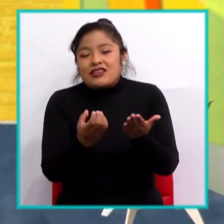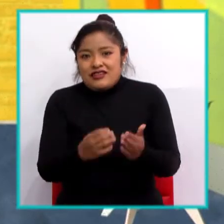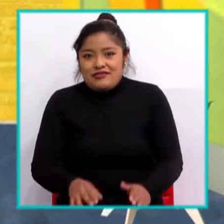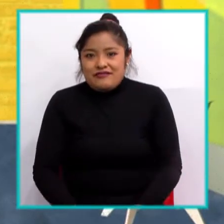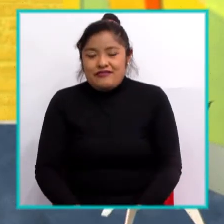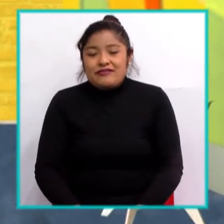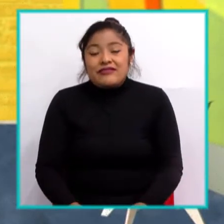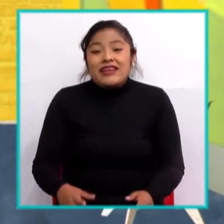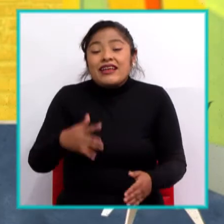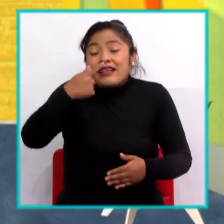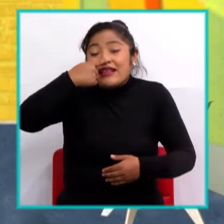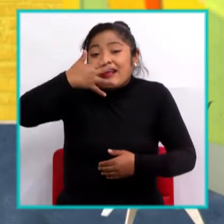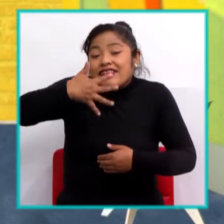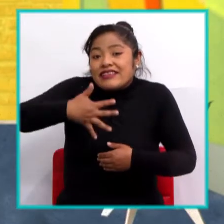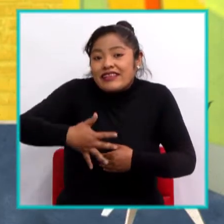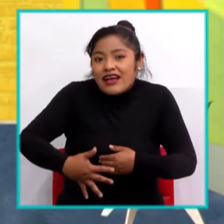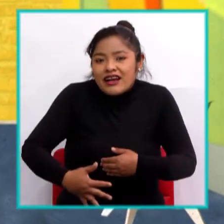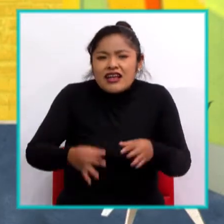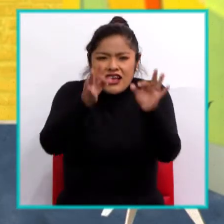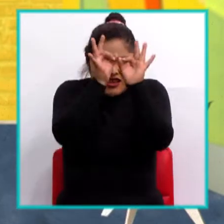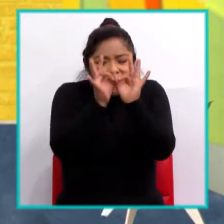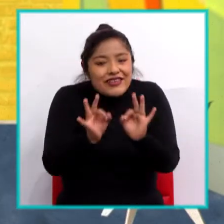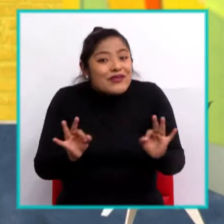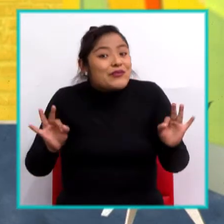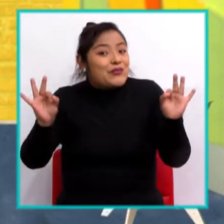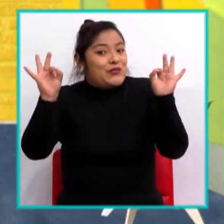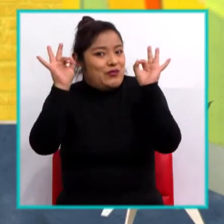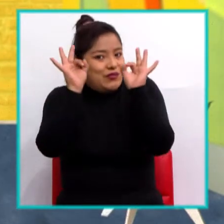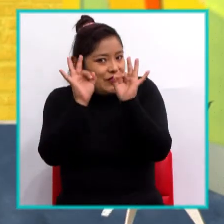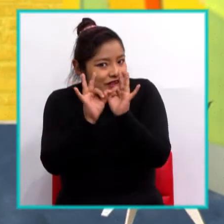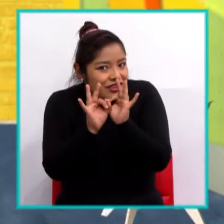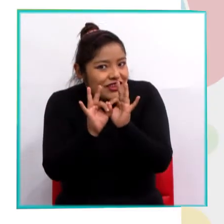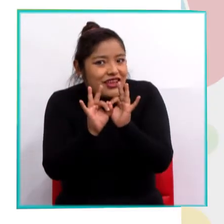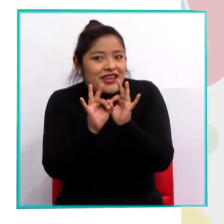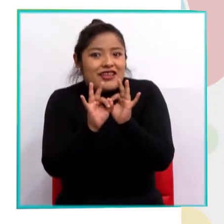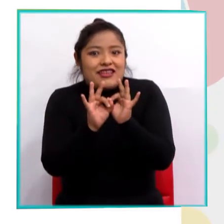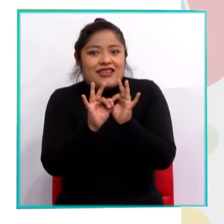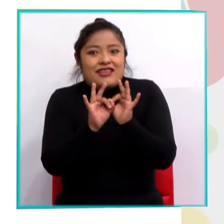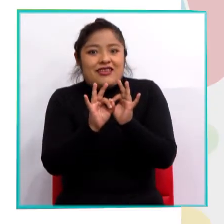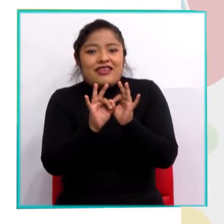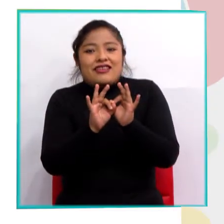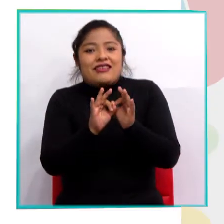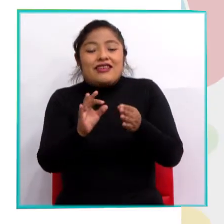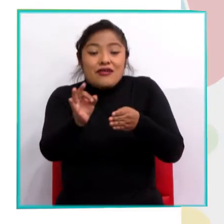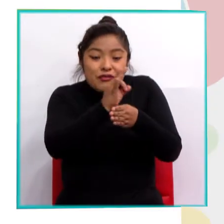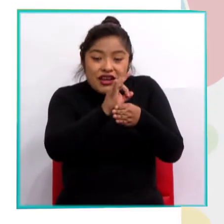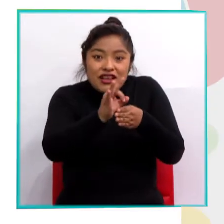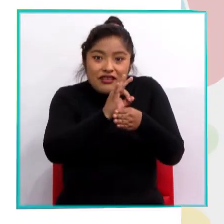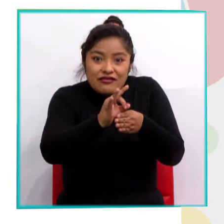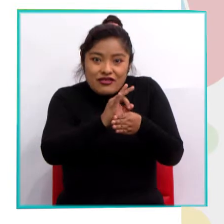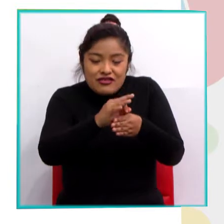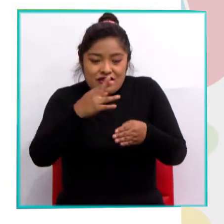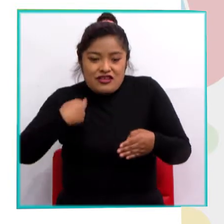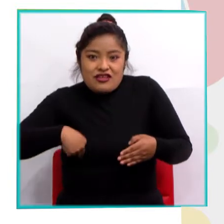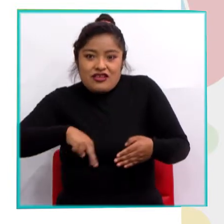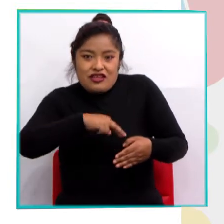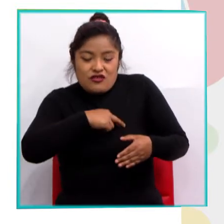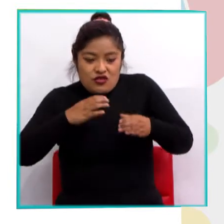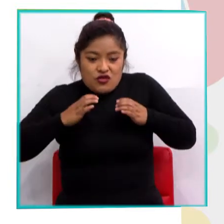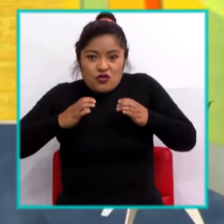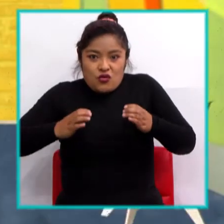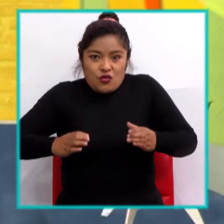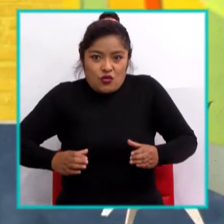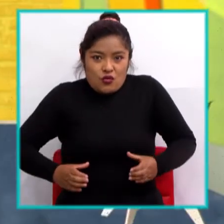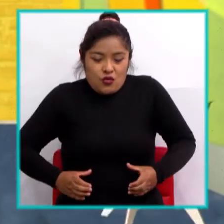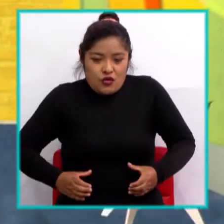La sangre es fundamental para el correcto funcionamiento de nuestro organismo. Este